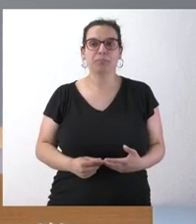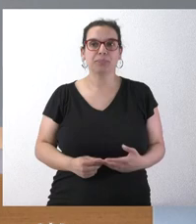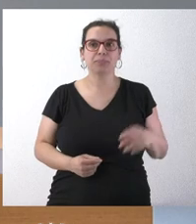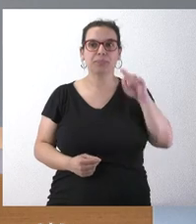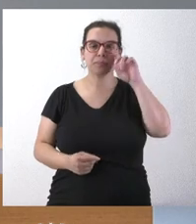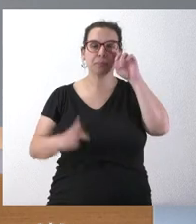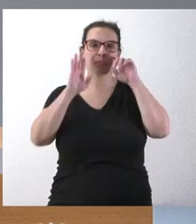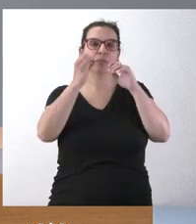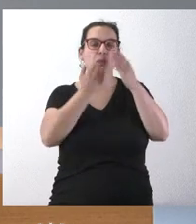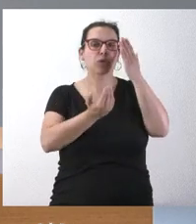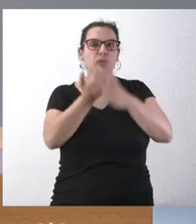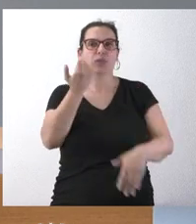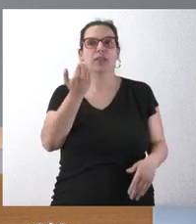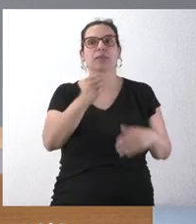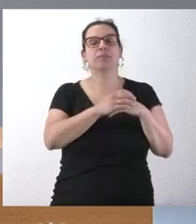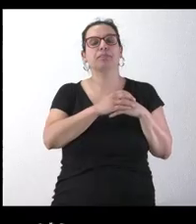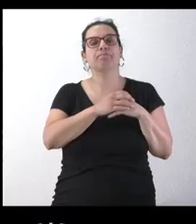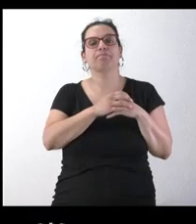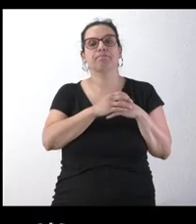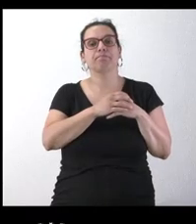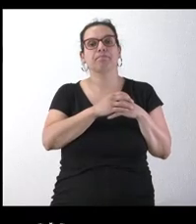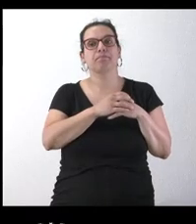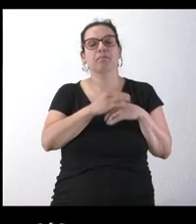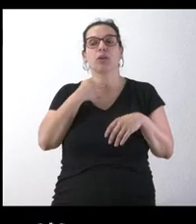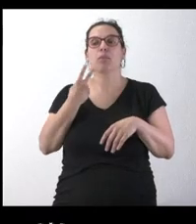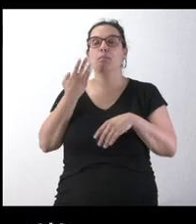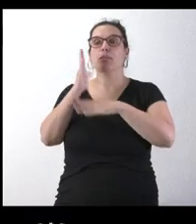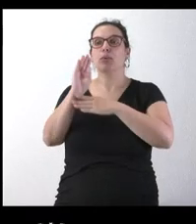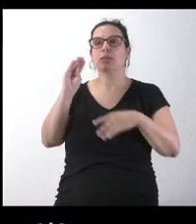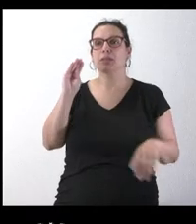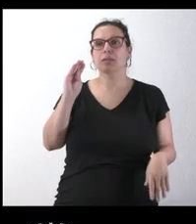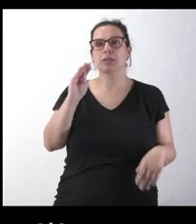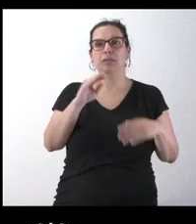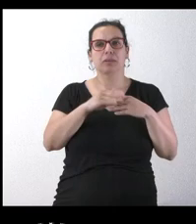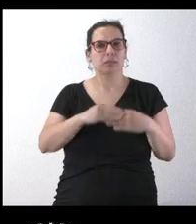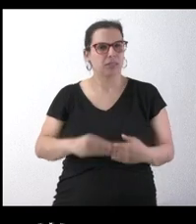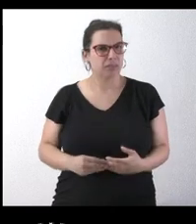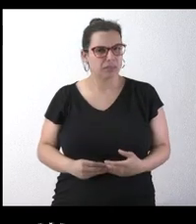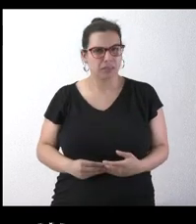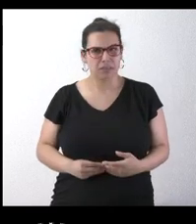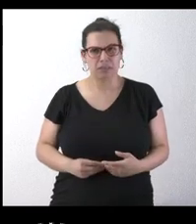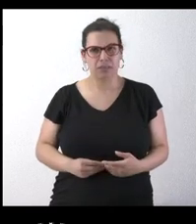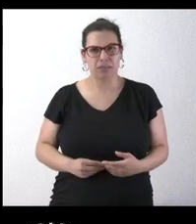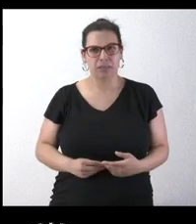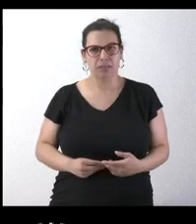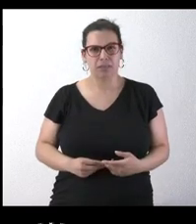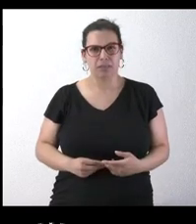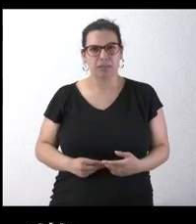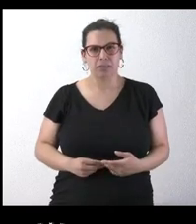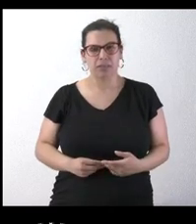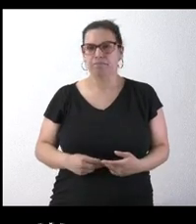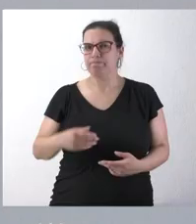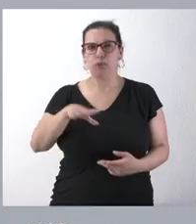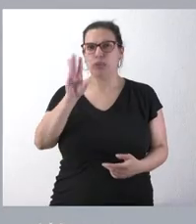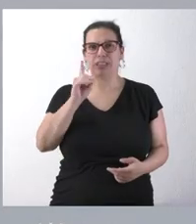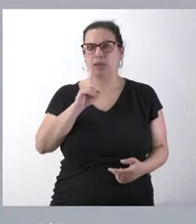¿Cómo ve el portavoz los diez meses de cárcel a ocho ganaderos por protestar en Salamanca ante la sede de la Junta?